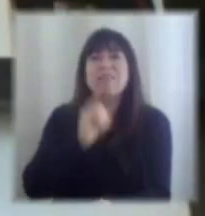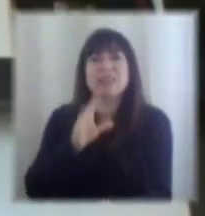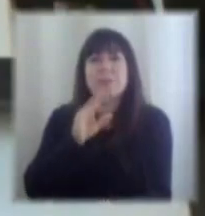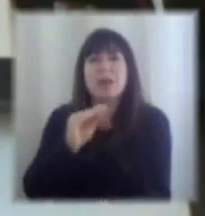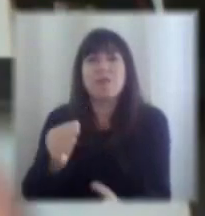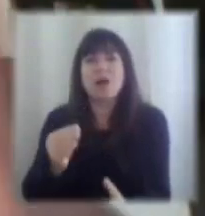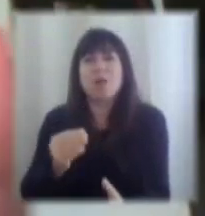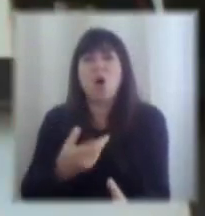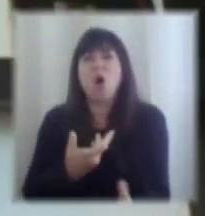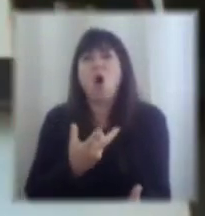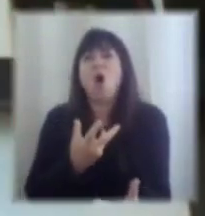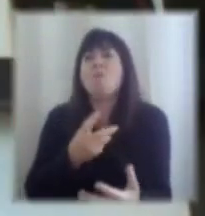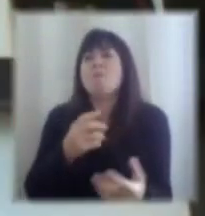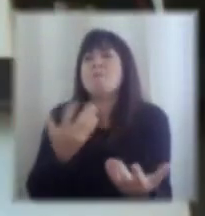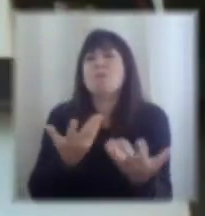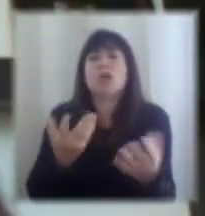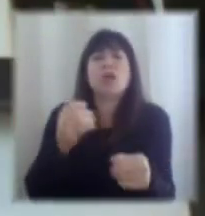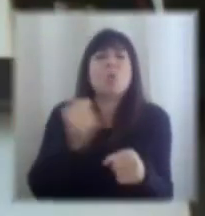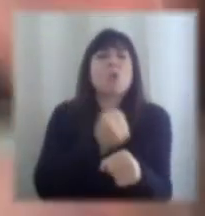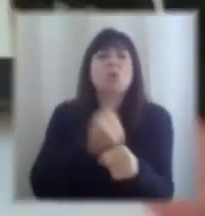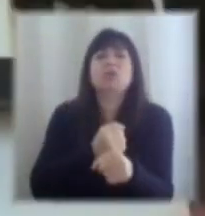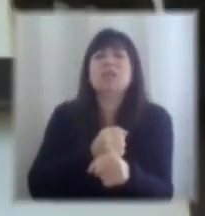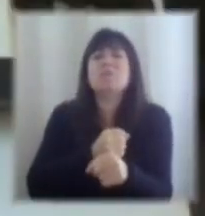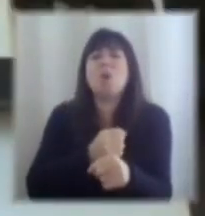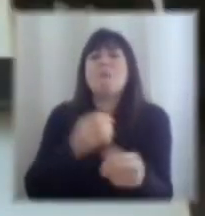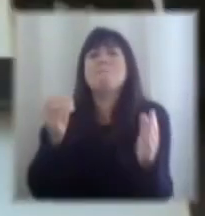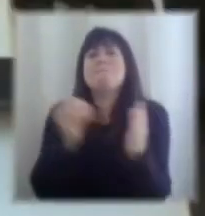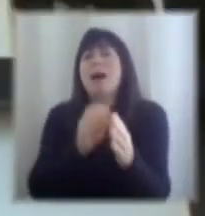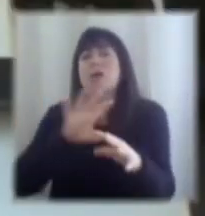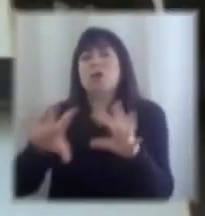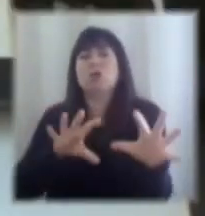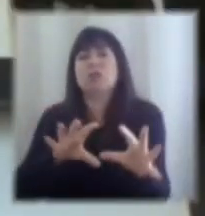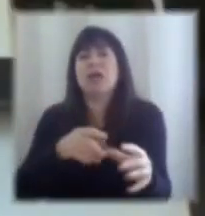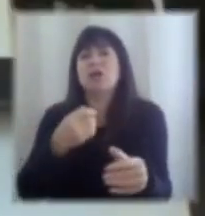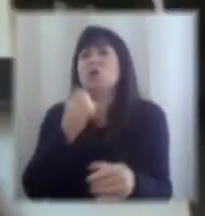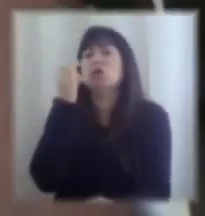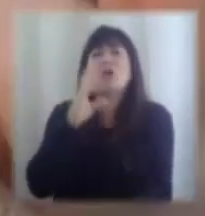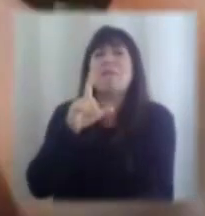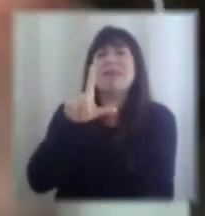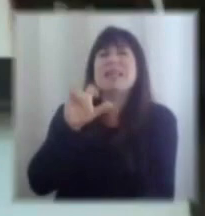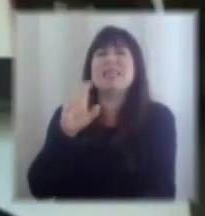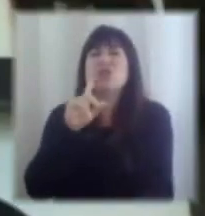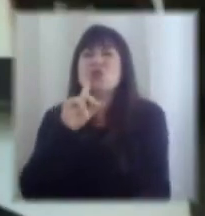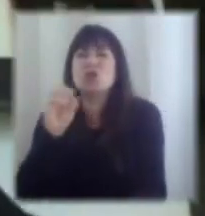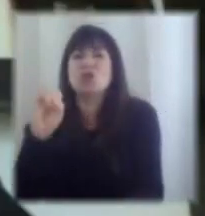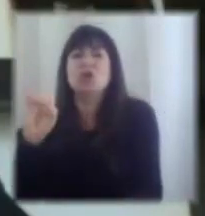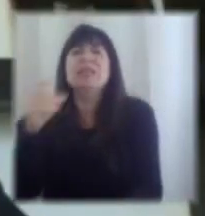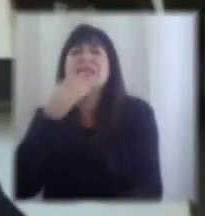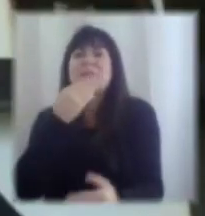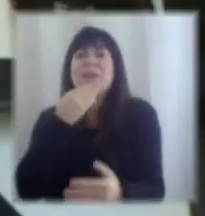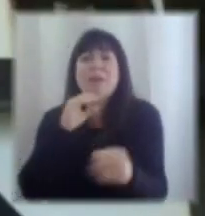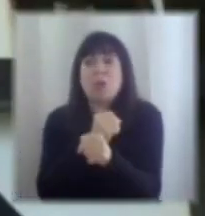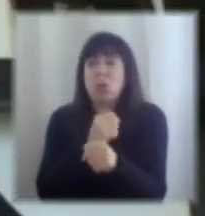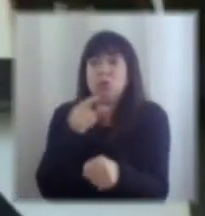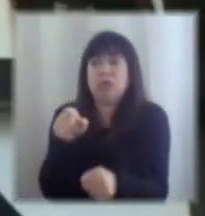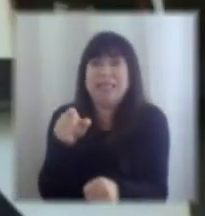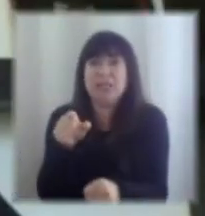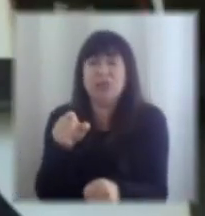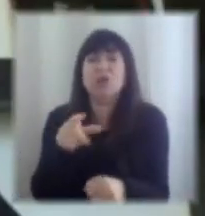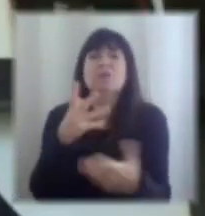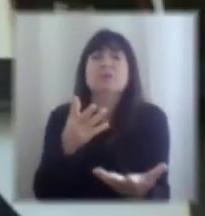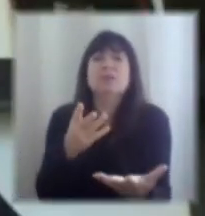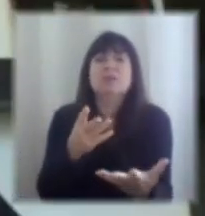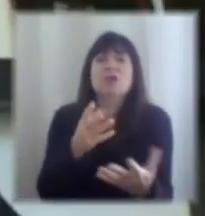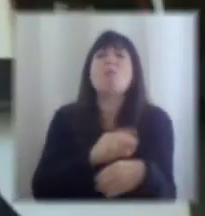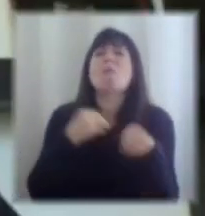baterías de litio y no solamente litio bueno hay fuerzas muy fuertes que explican eso en mi opinión personal digamos que por ejemplo esa batería es muchas veces